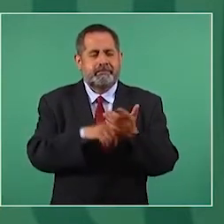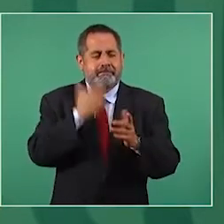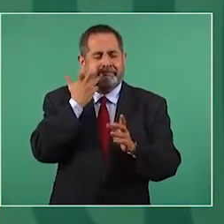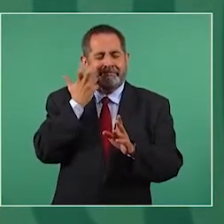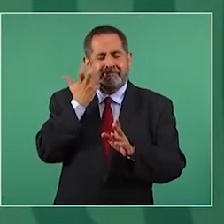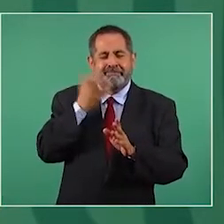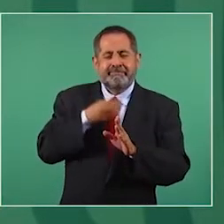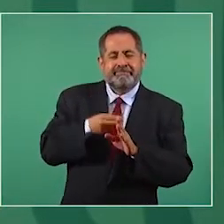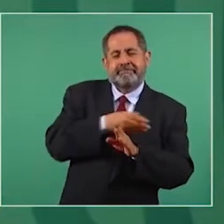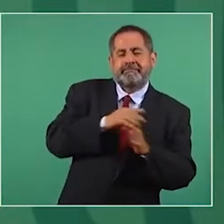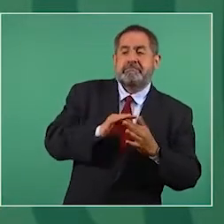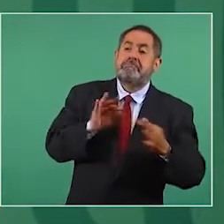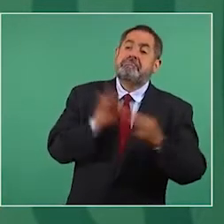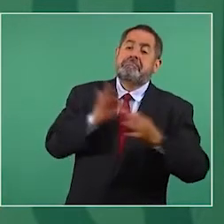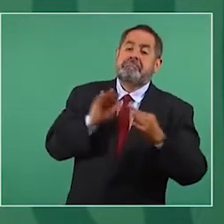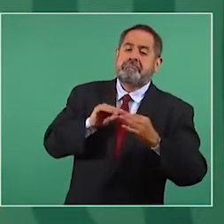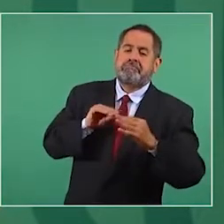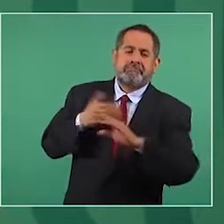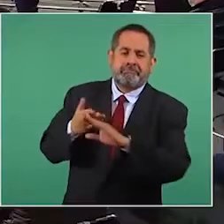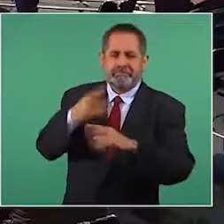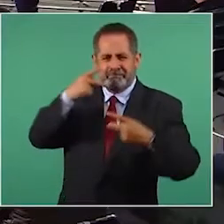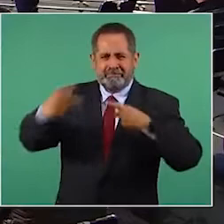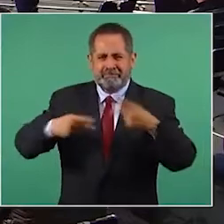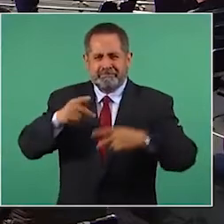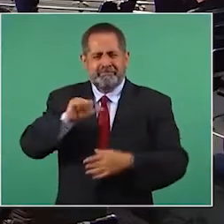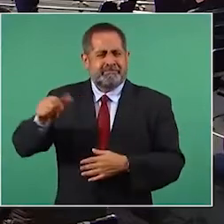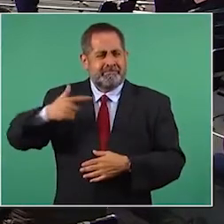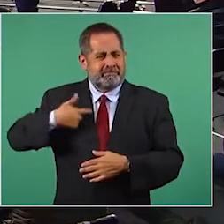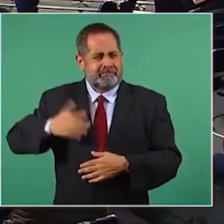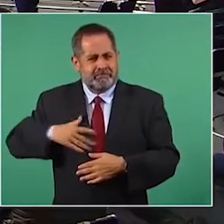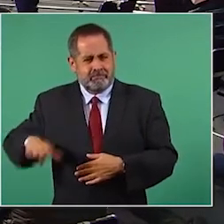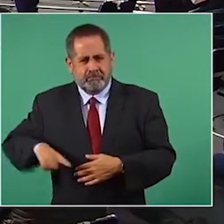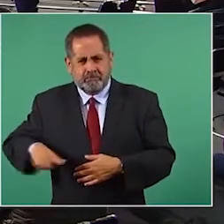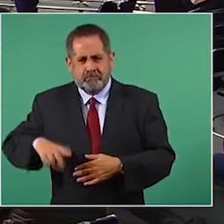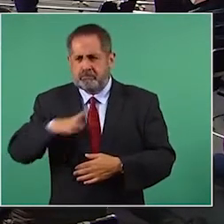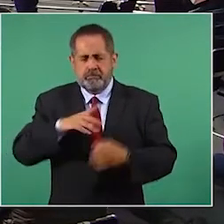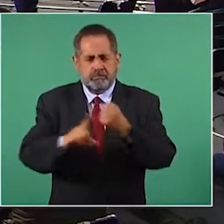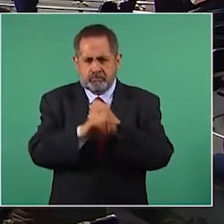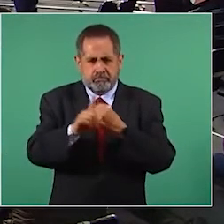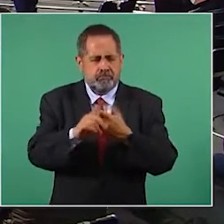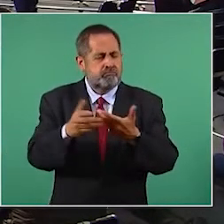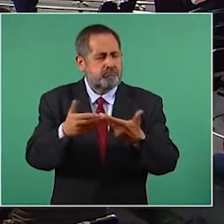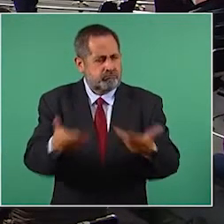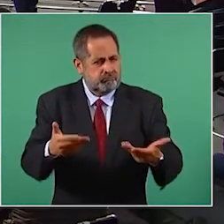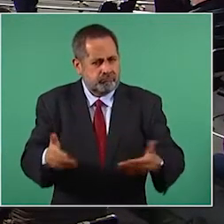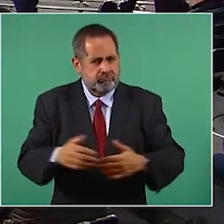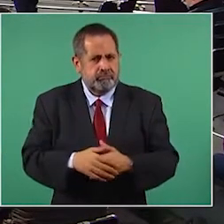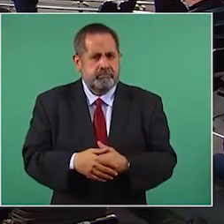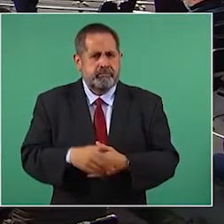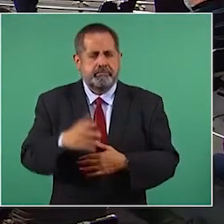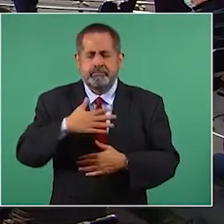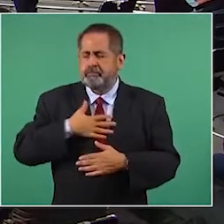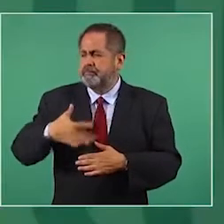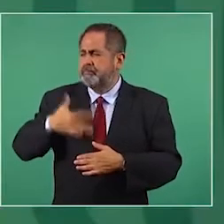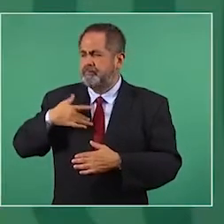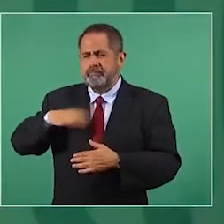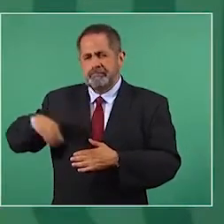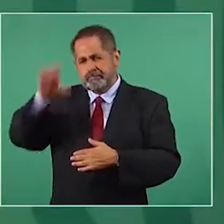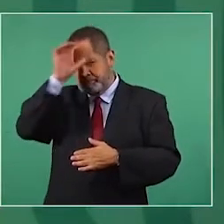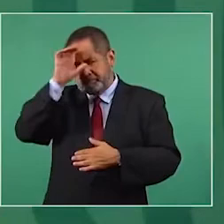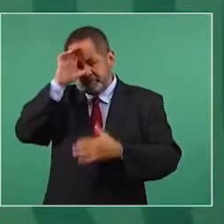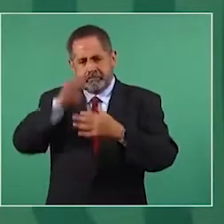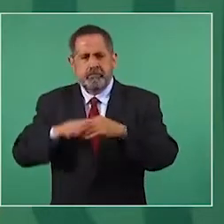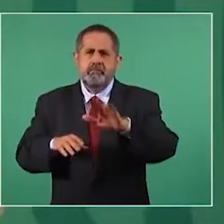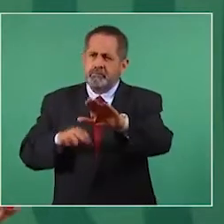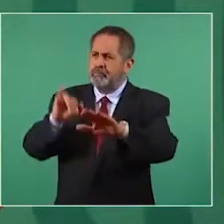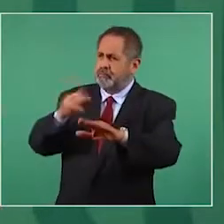para cuestionar a nuestro gobierno. No hay ningún problema, porque tenemos nuestra conciencia tranquila. No, pero sí